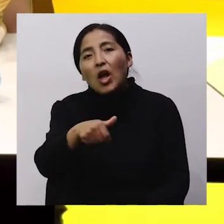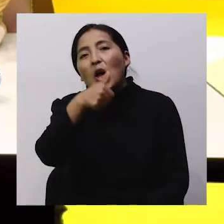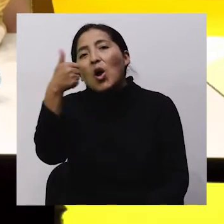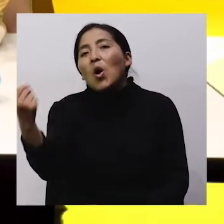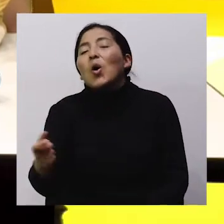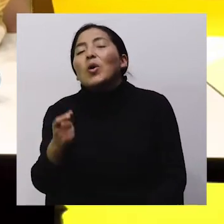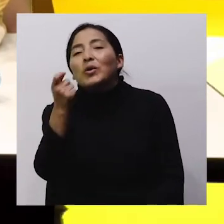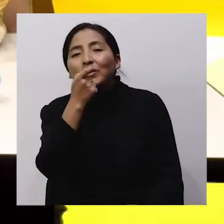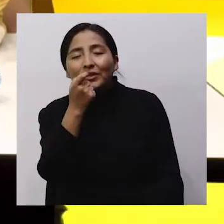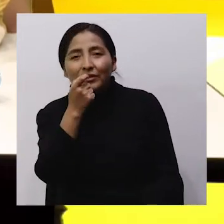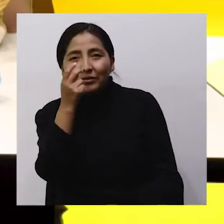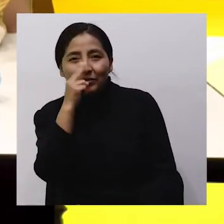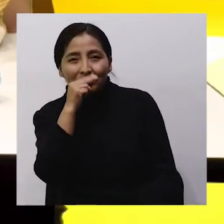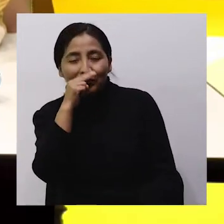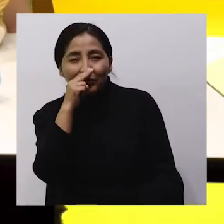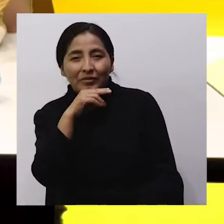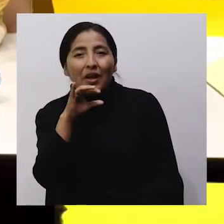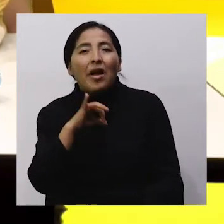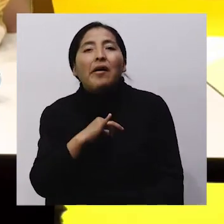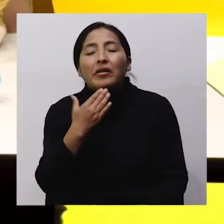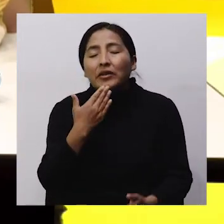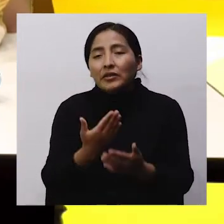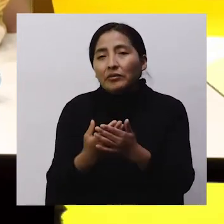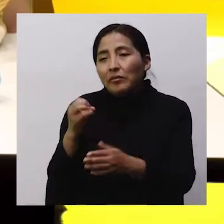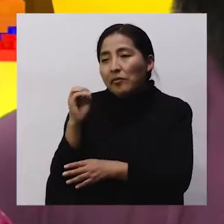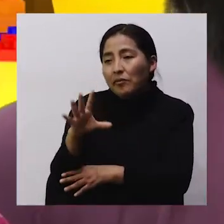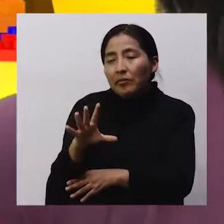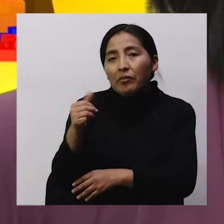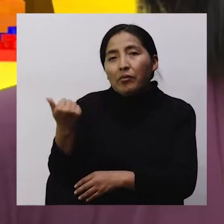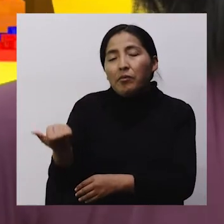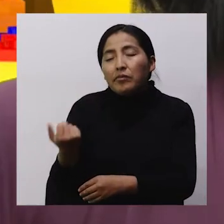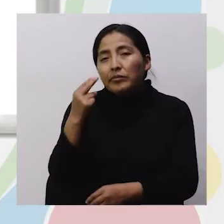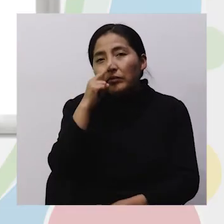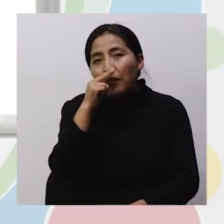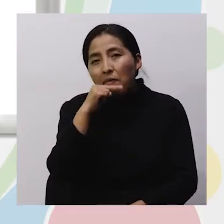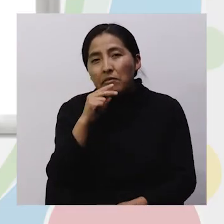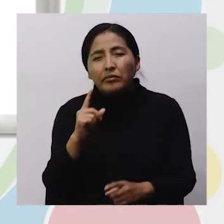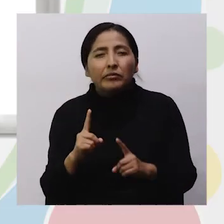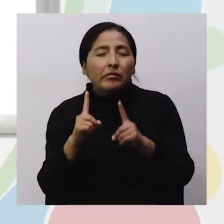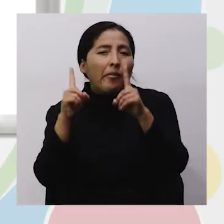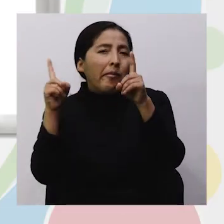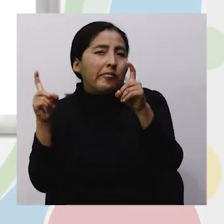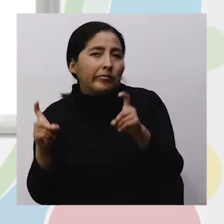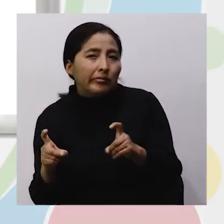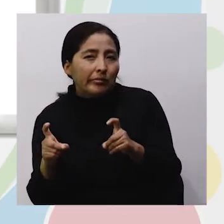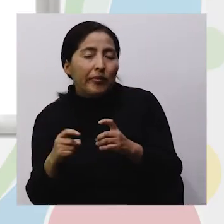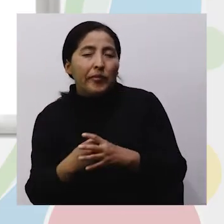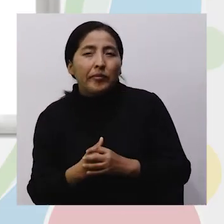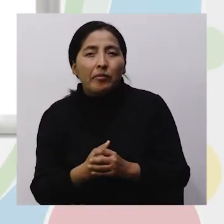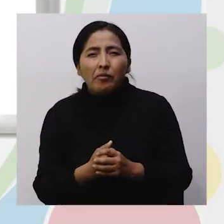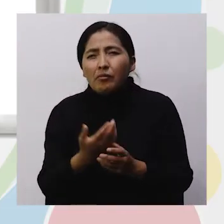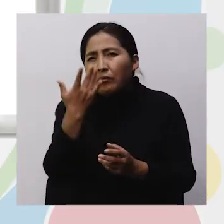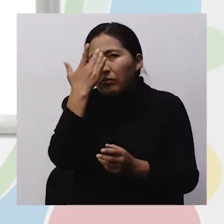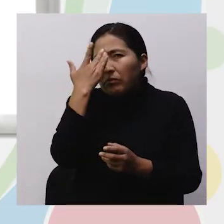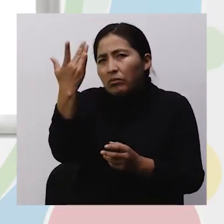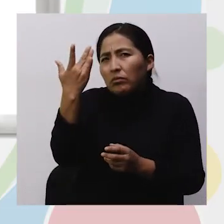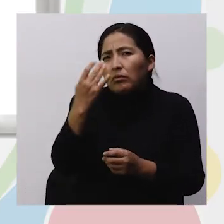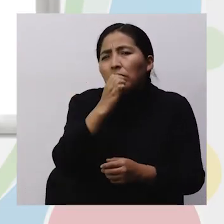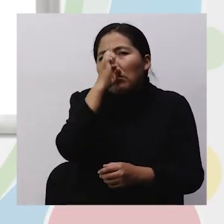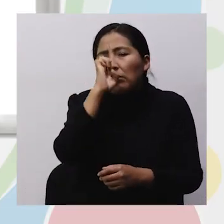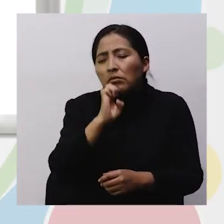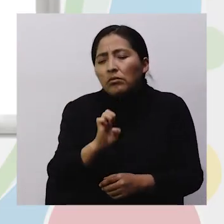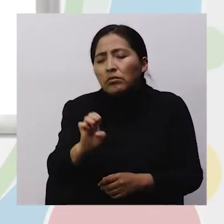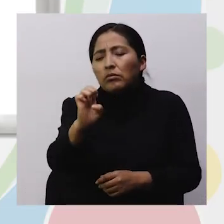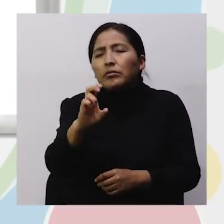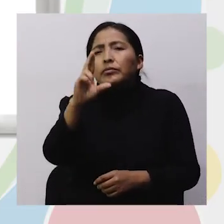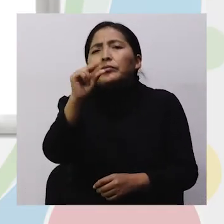cuente un chiste más Muy bien, yo les voy a contar un chiste No, es una pregunta A ver Ya ¿Por qué el elefante no